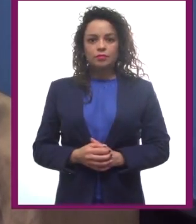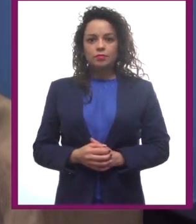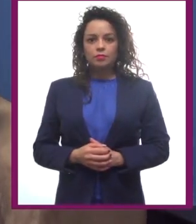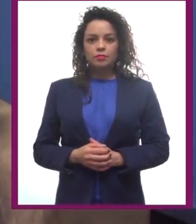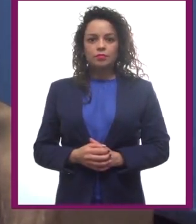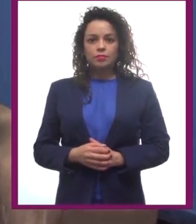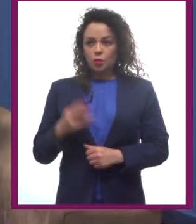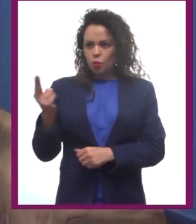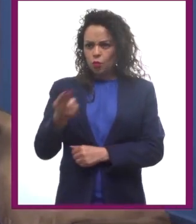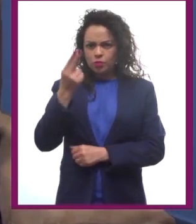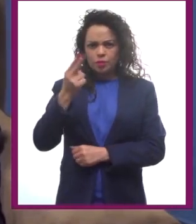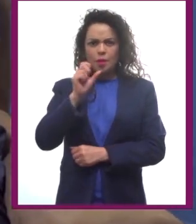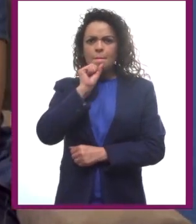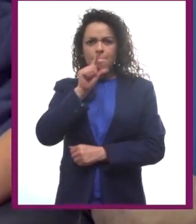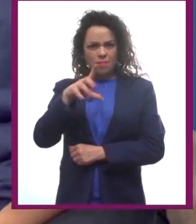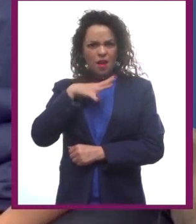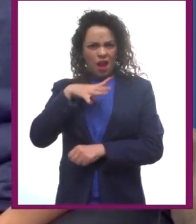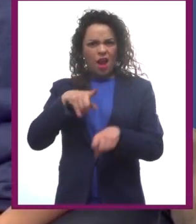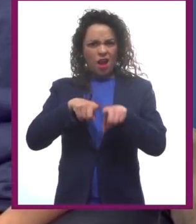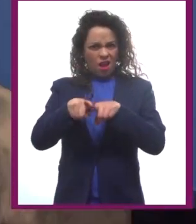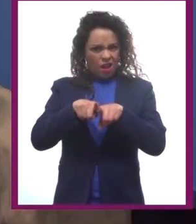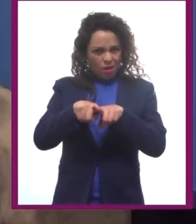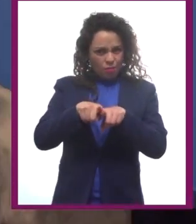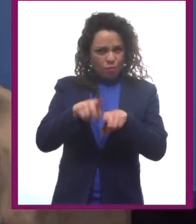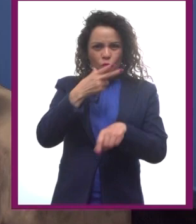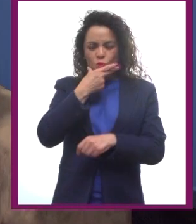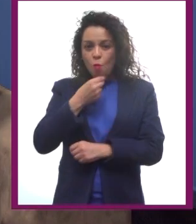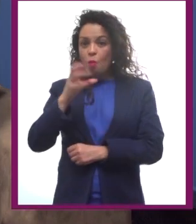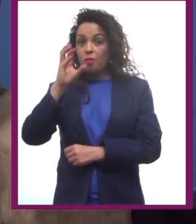Ustedes también tienen un hermano. ¿O hermana?